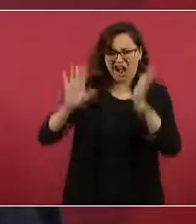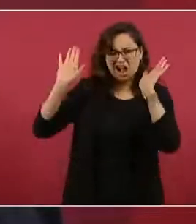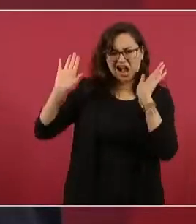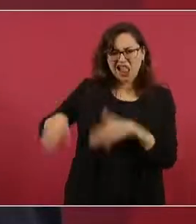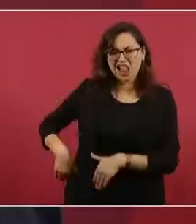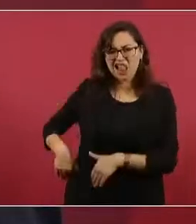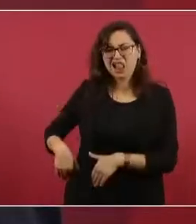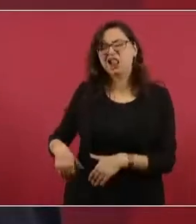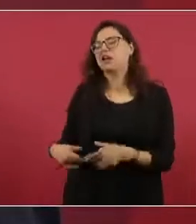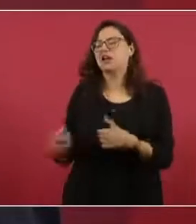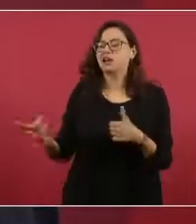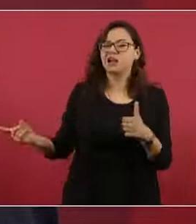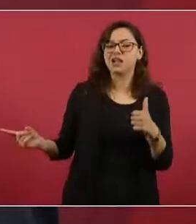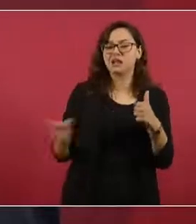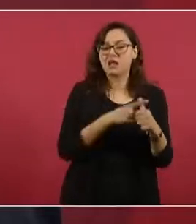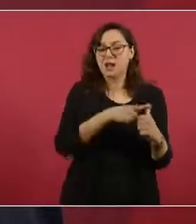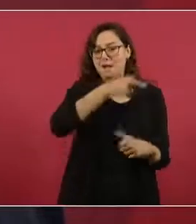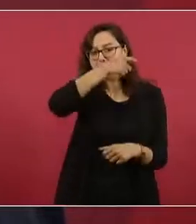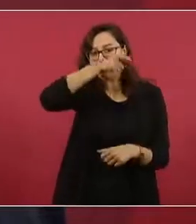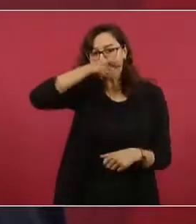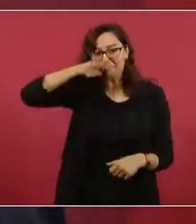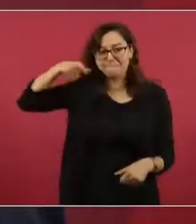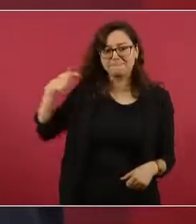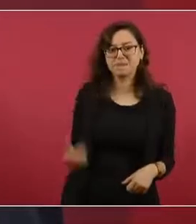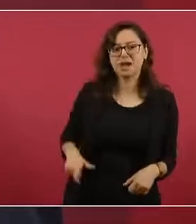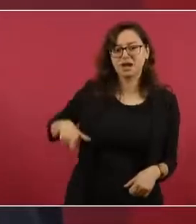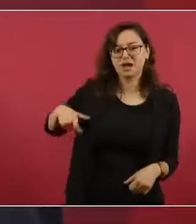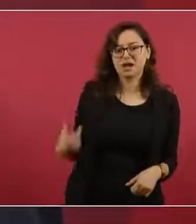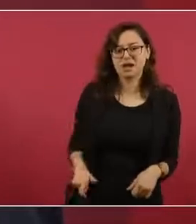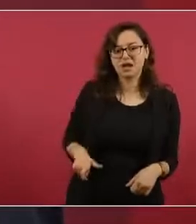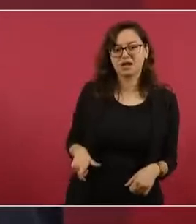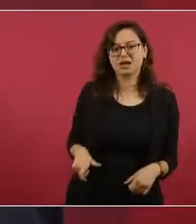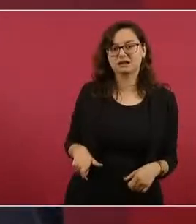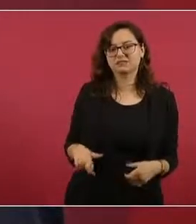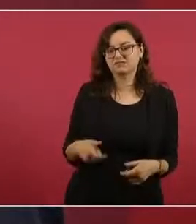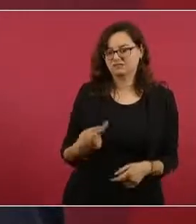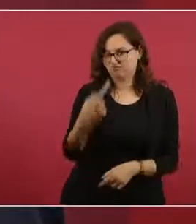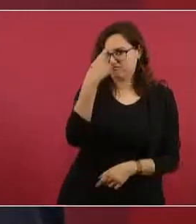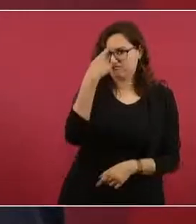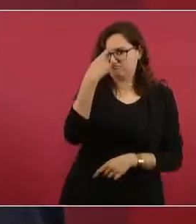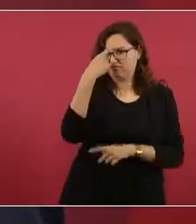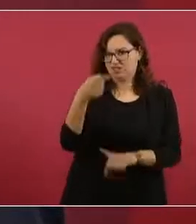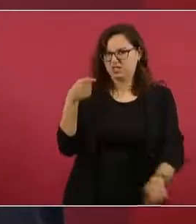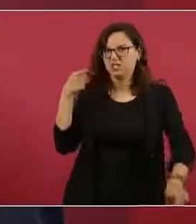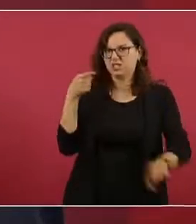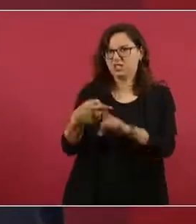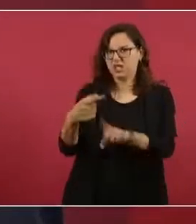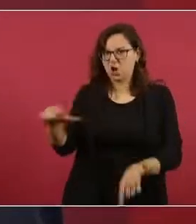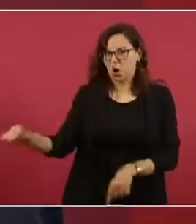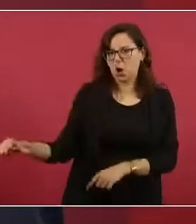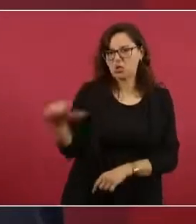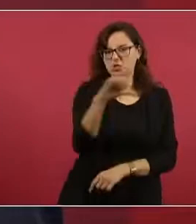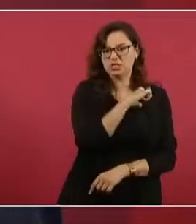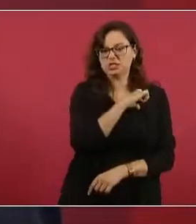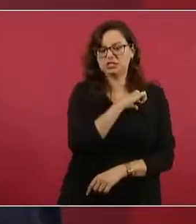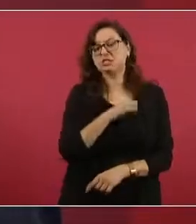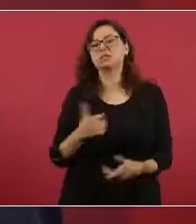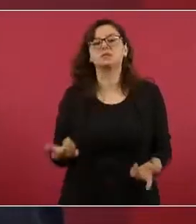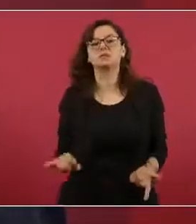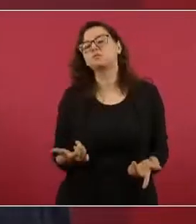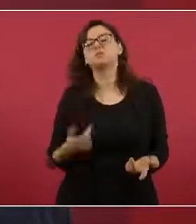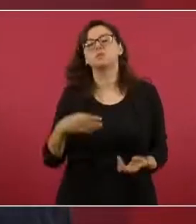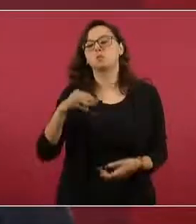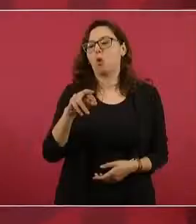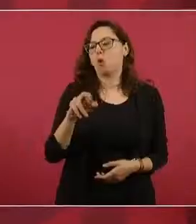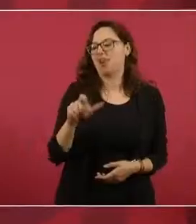la ambición al dinero, el triunfar a toda costa sin escrúpulos morales, sin ninguna